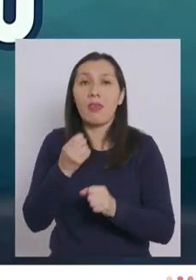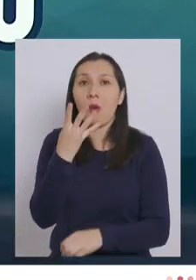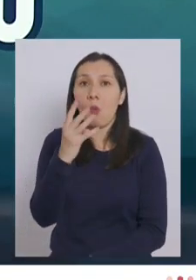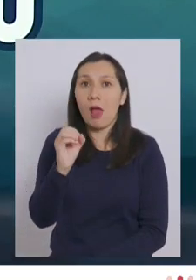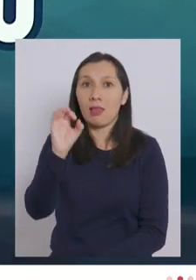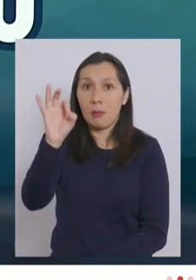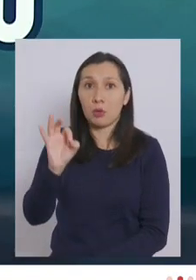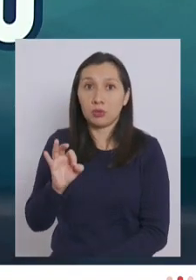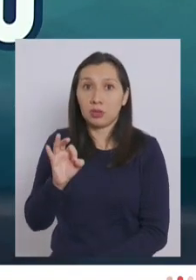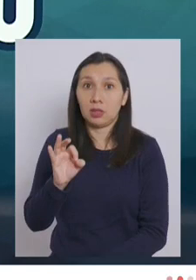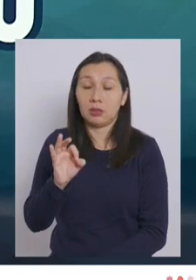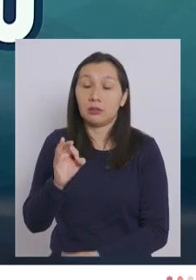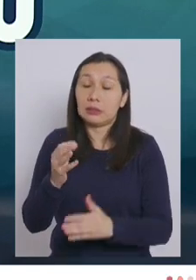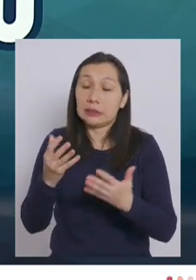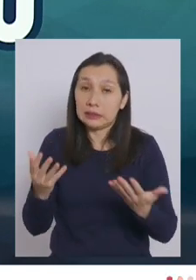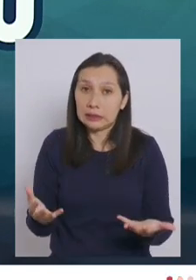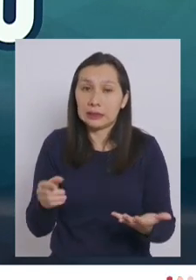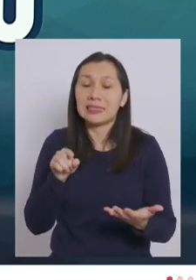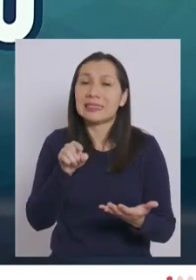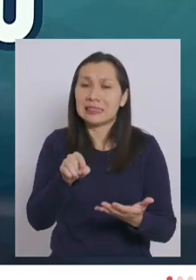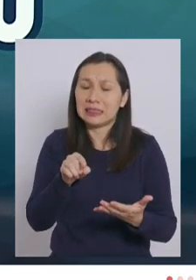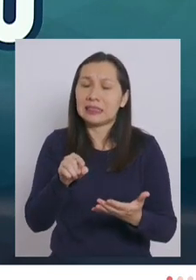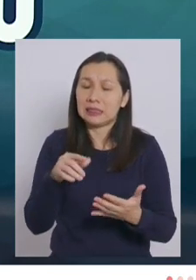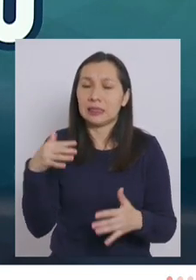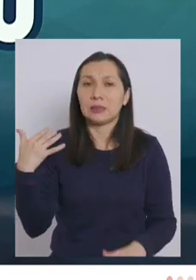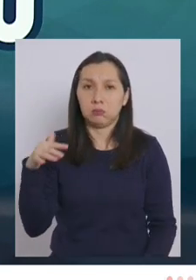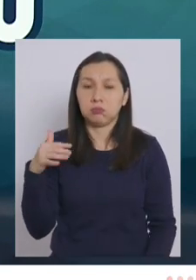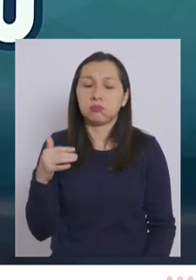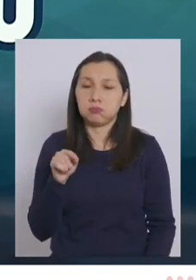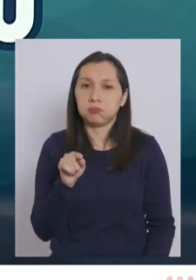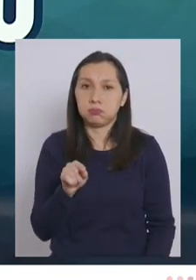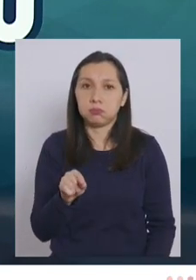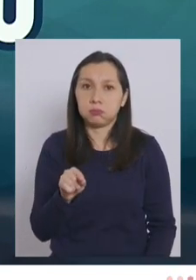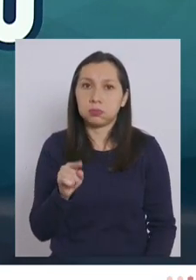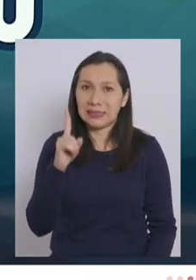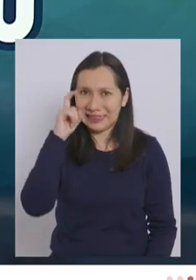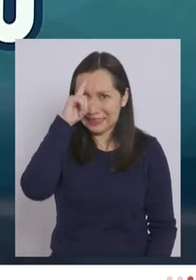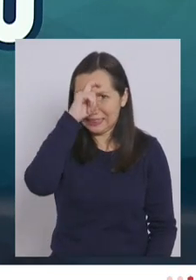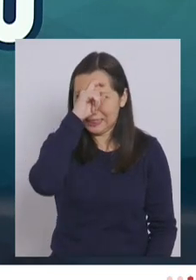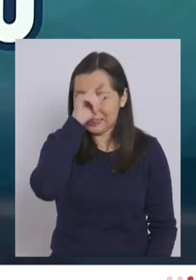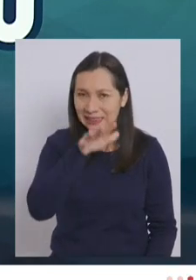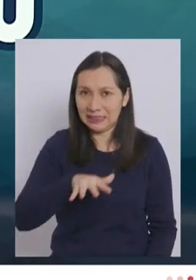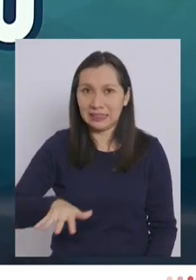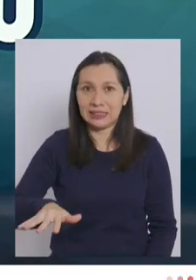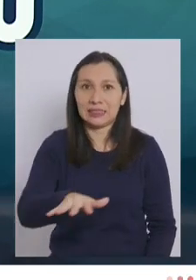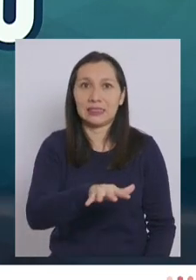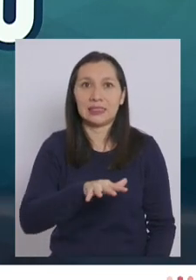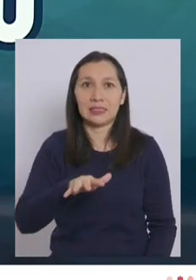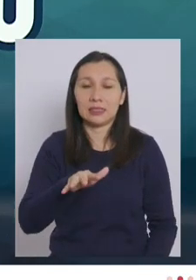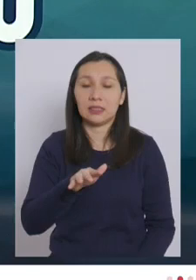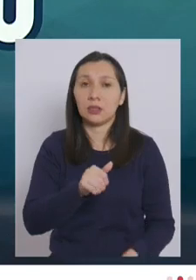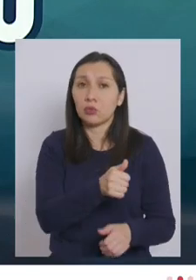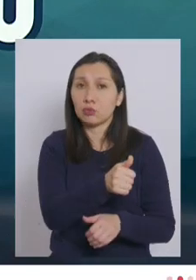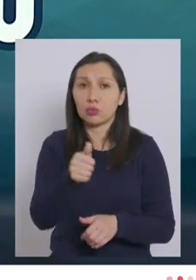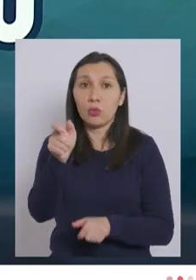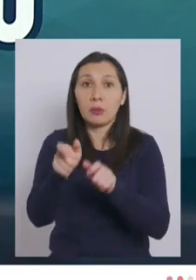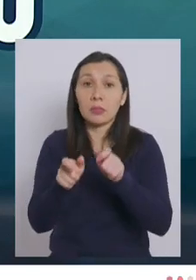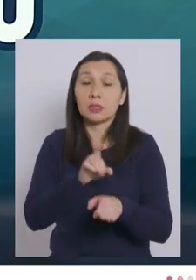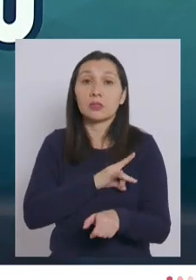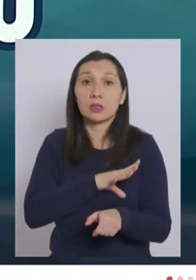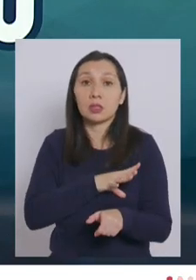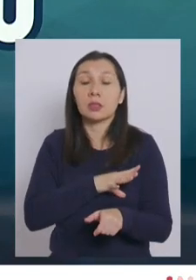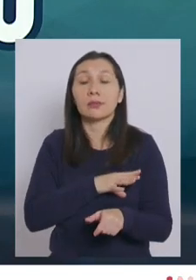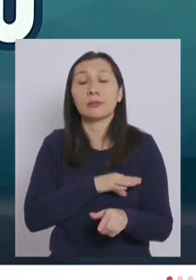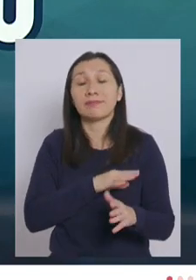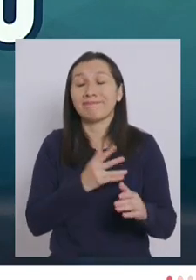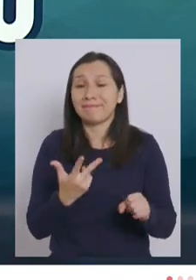40%. Por tanto, es extraordinariamente compleja la situación de todos aquellos chilenos